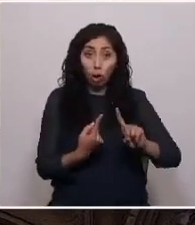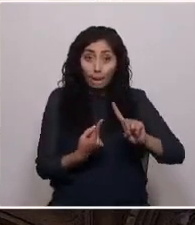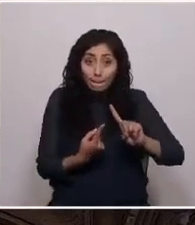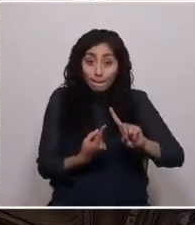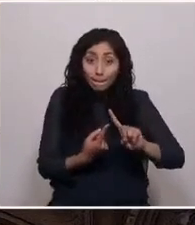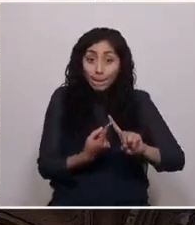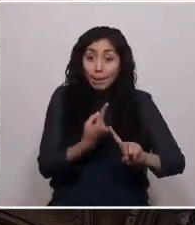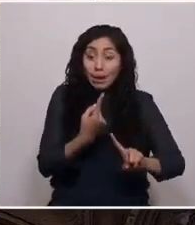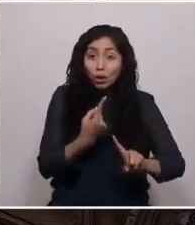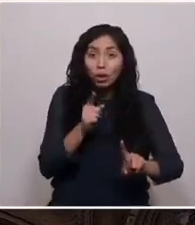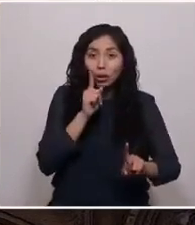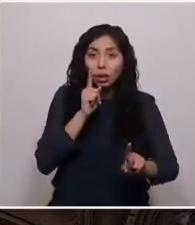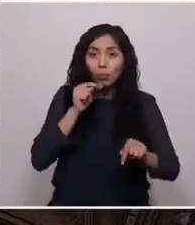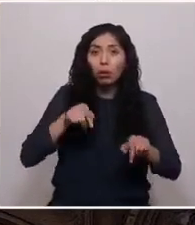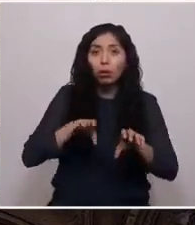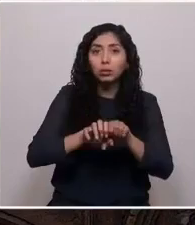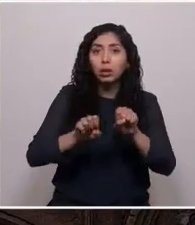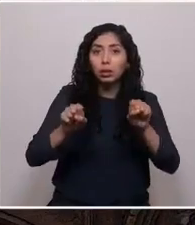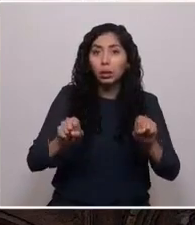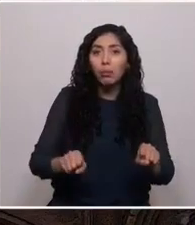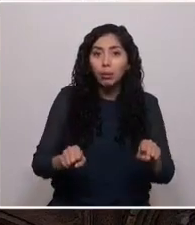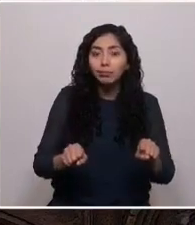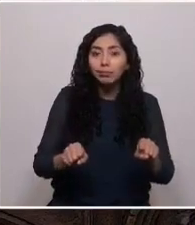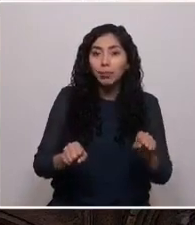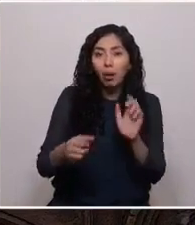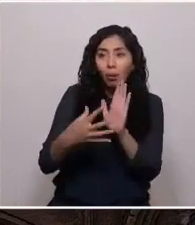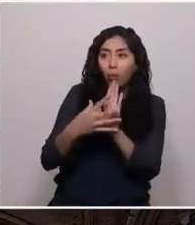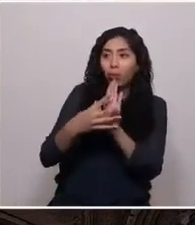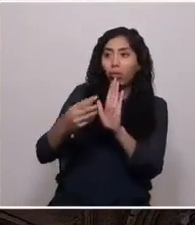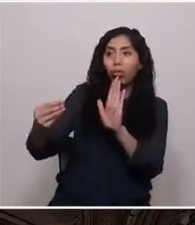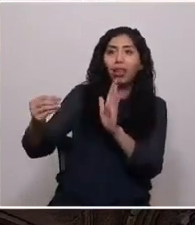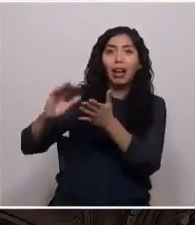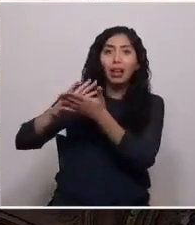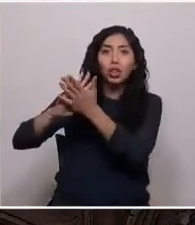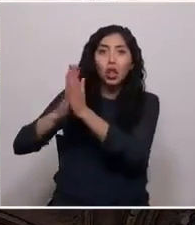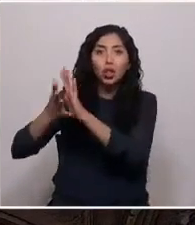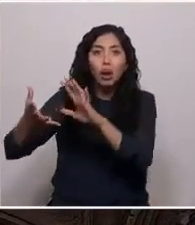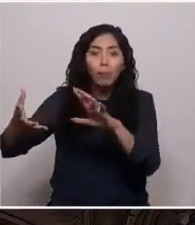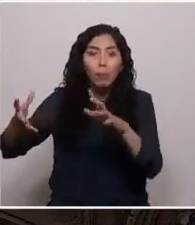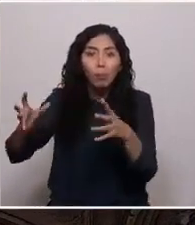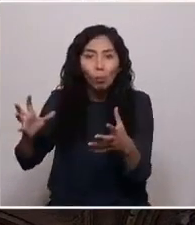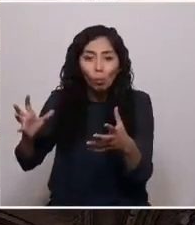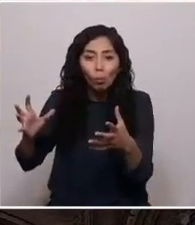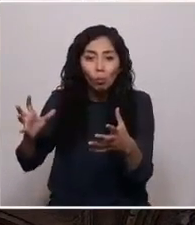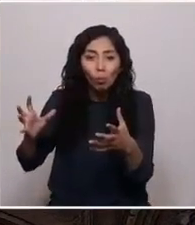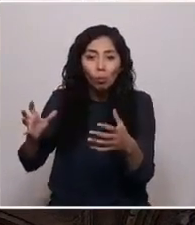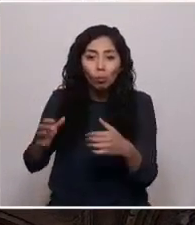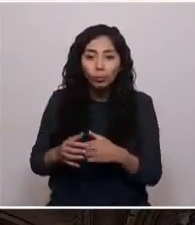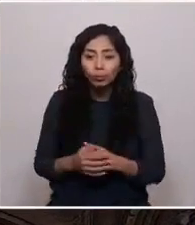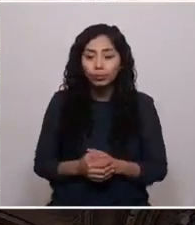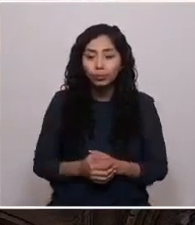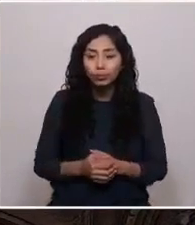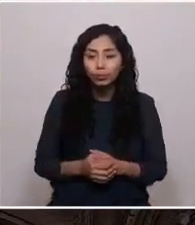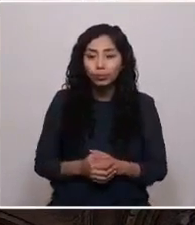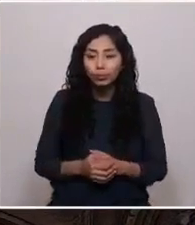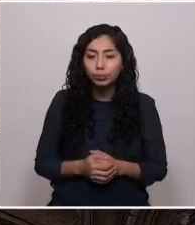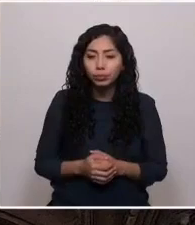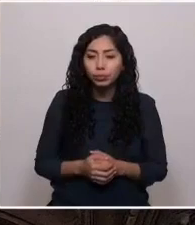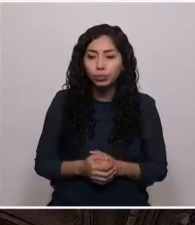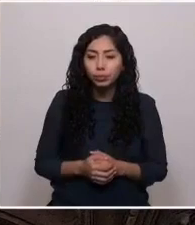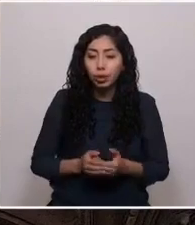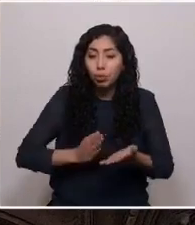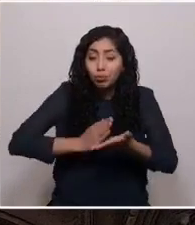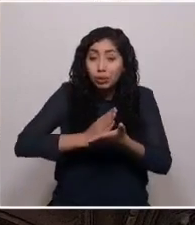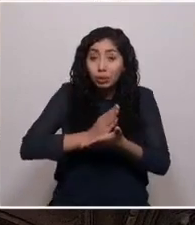este sistema y lo proyectamos a todo el mundo con el constructo político de Margaret Thatcher. Se inició una